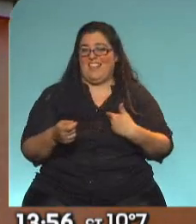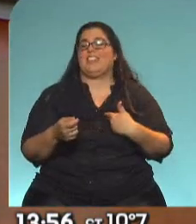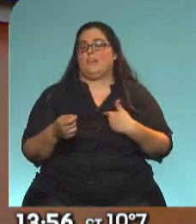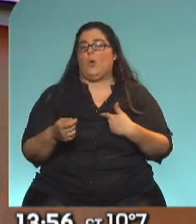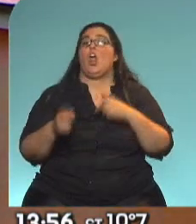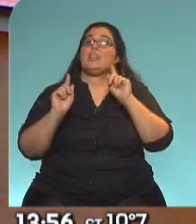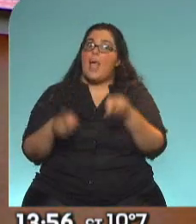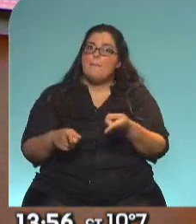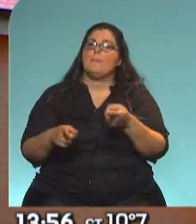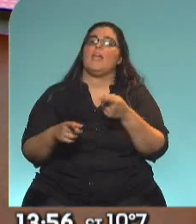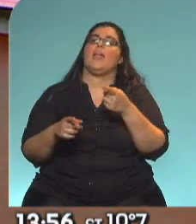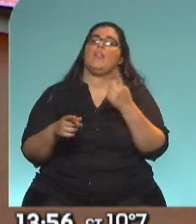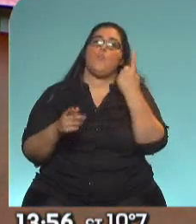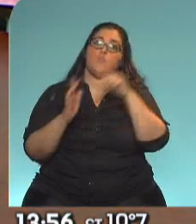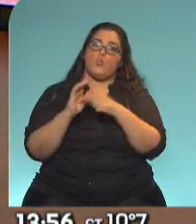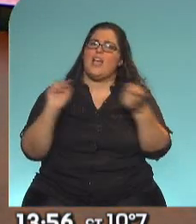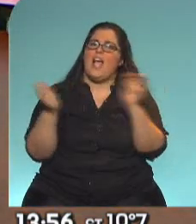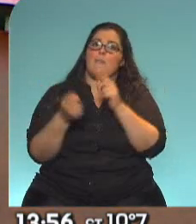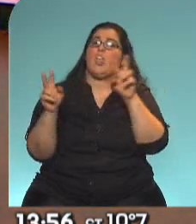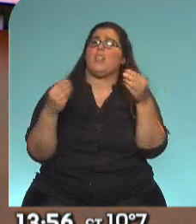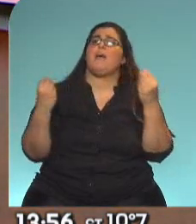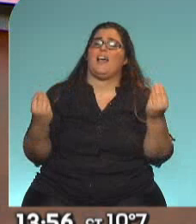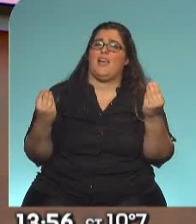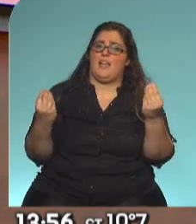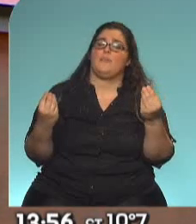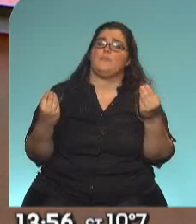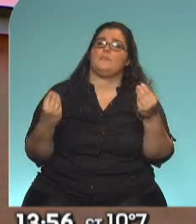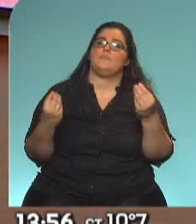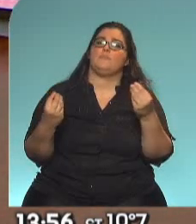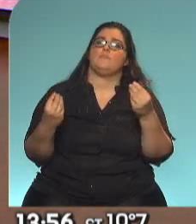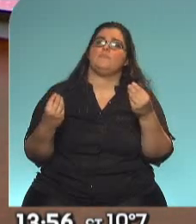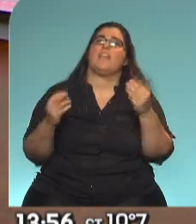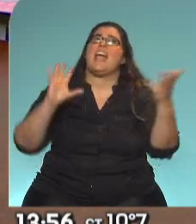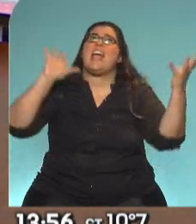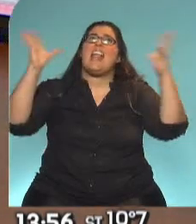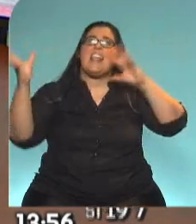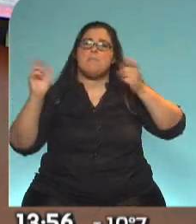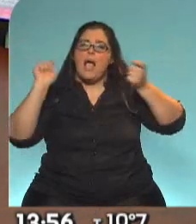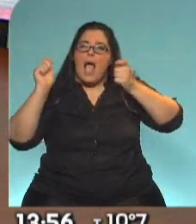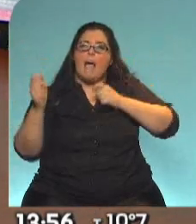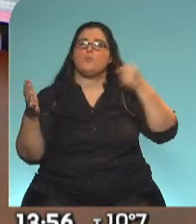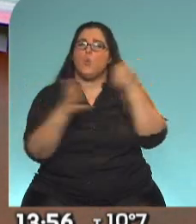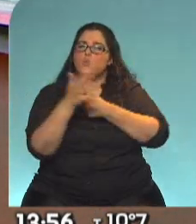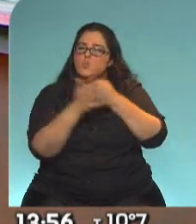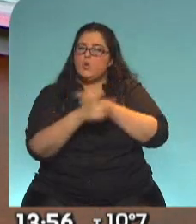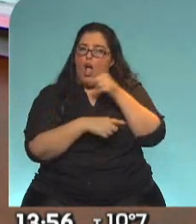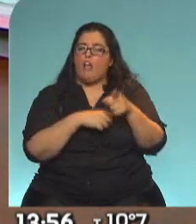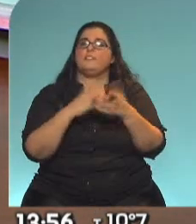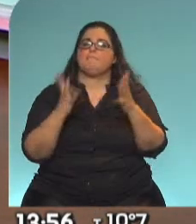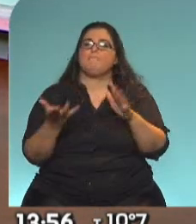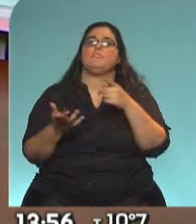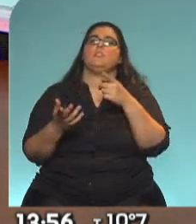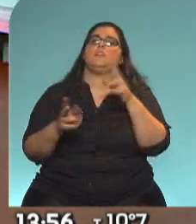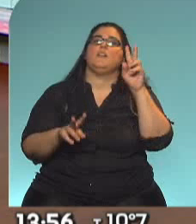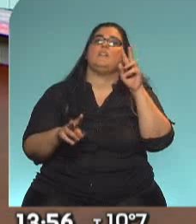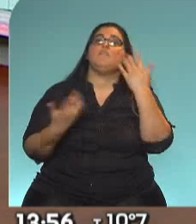otro de los factores también que va a cambiar sustancialmente es el tema de la cuestión o de la lucha contra el cambio climático, y es por eso que eligieron a una figura fuerte